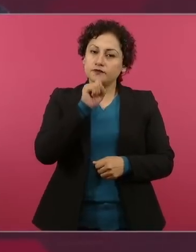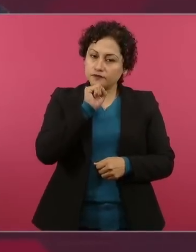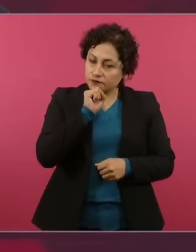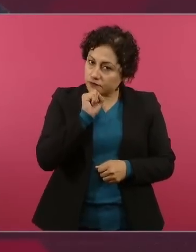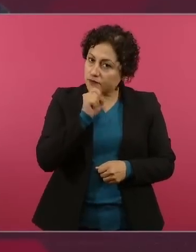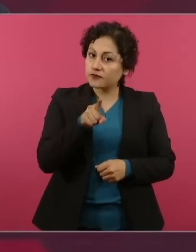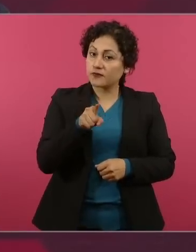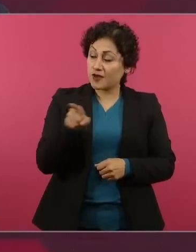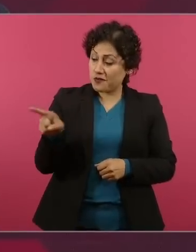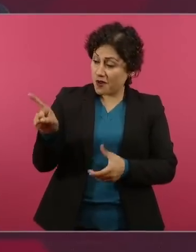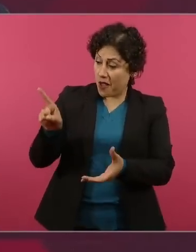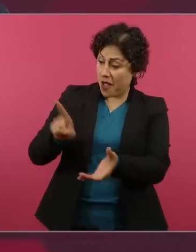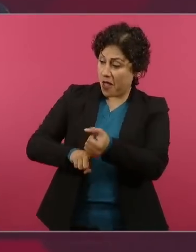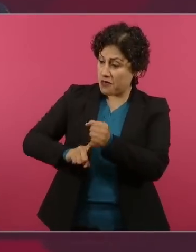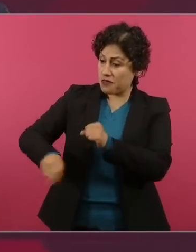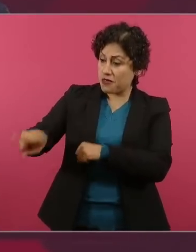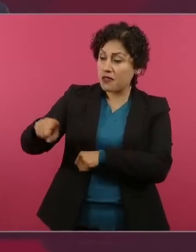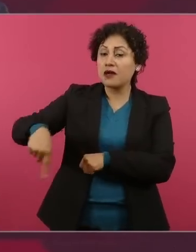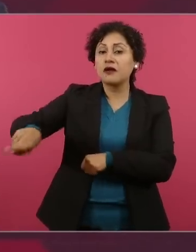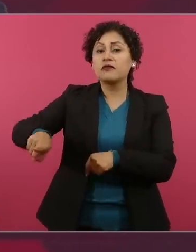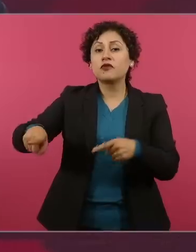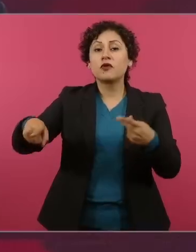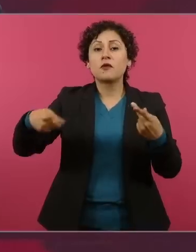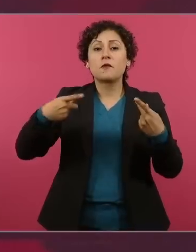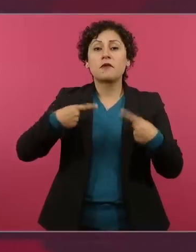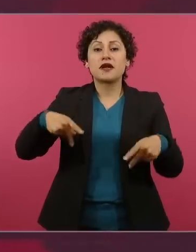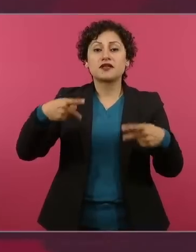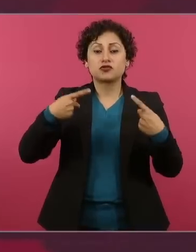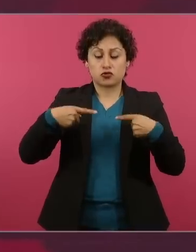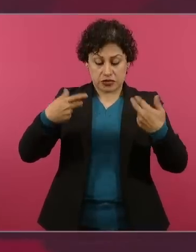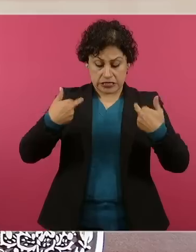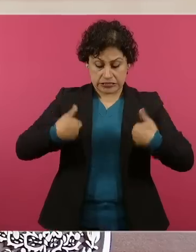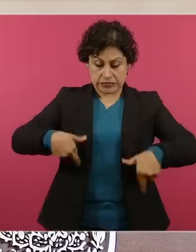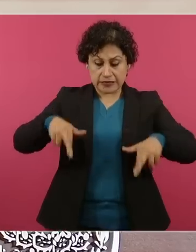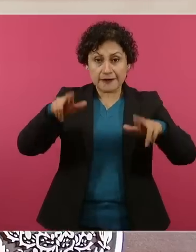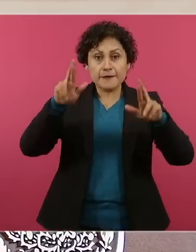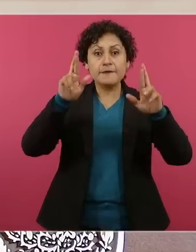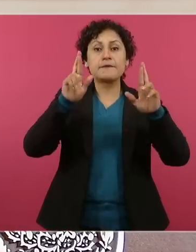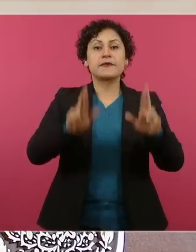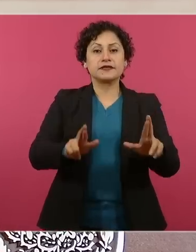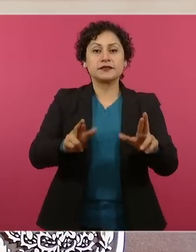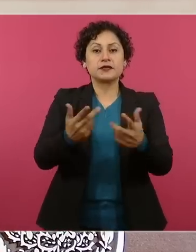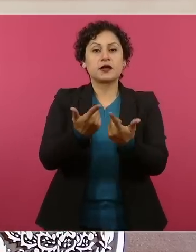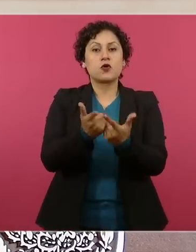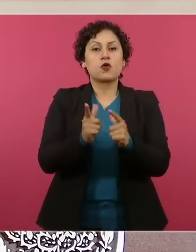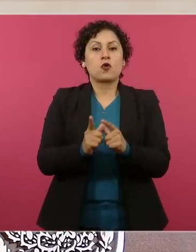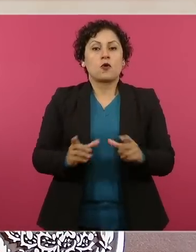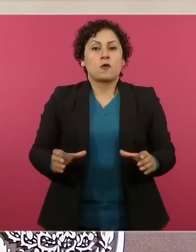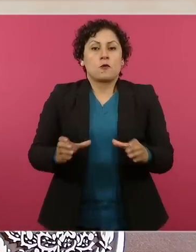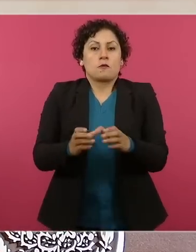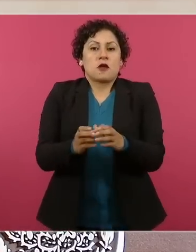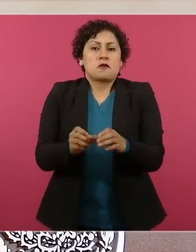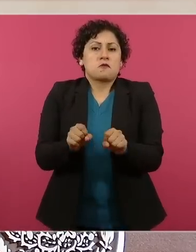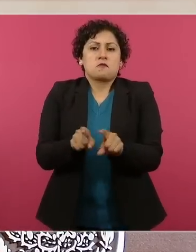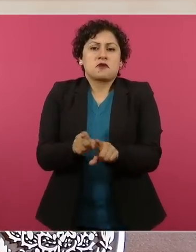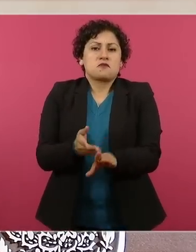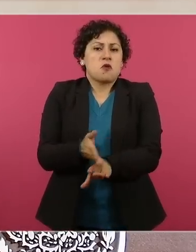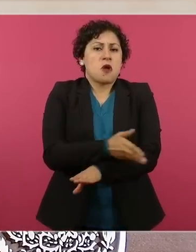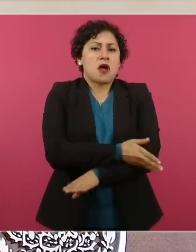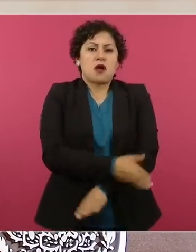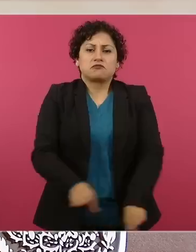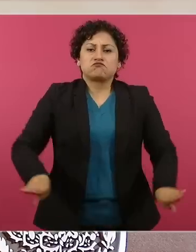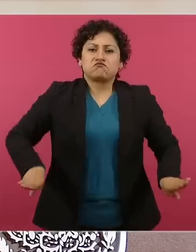de los gobiernos neoliberales o neoporfiristas, representantes